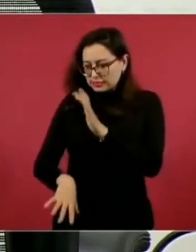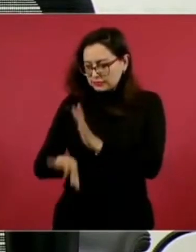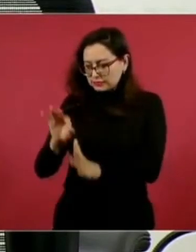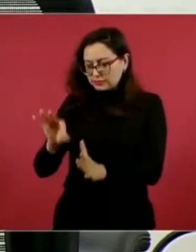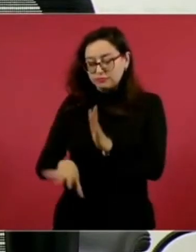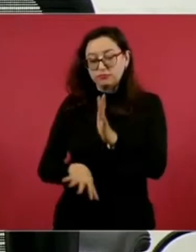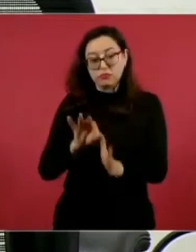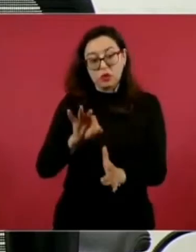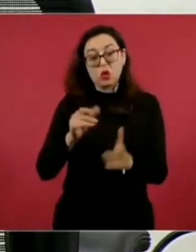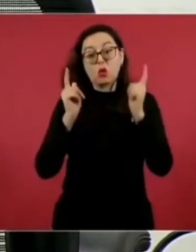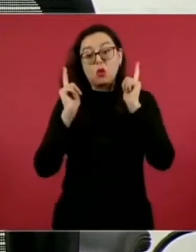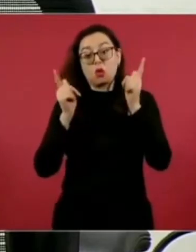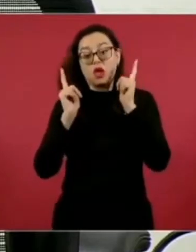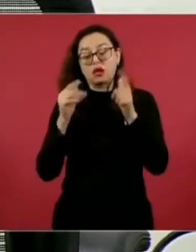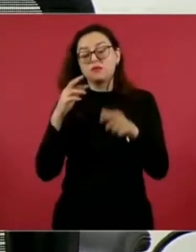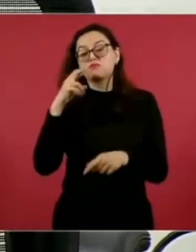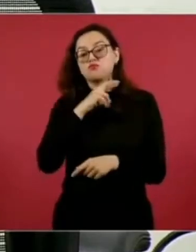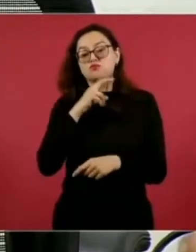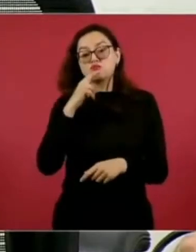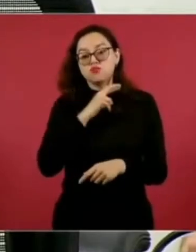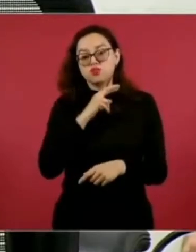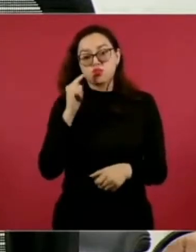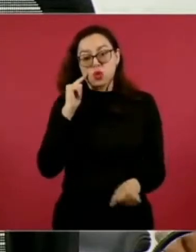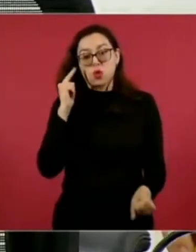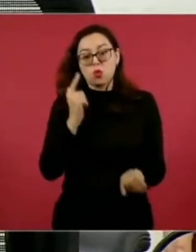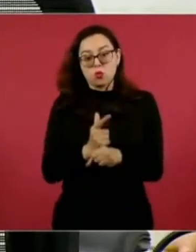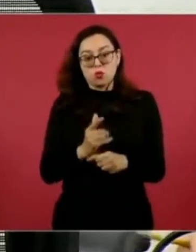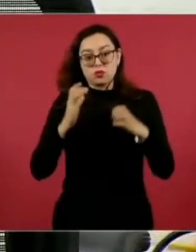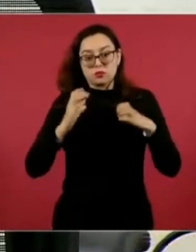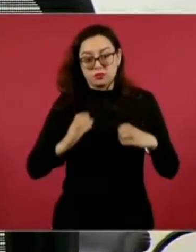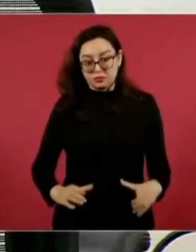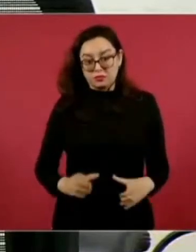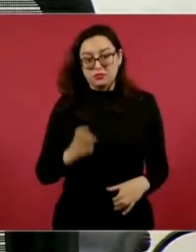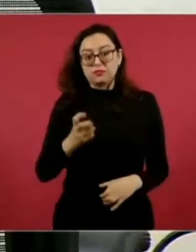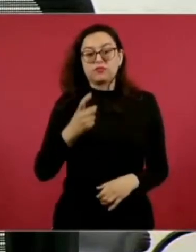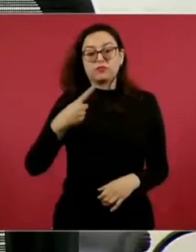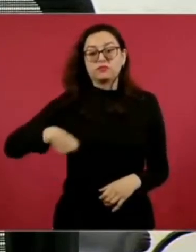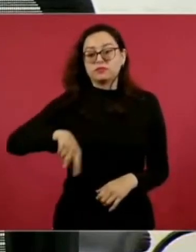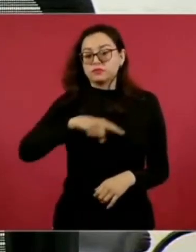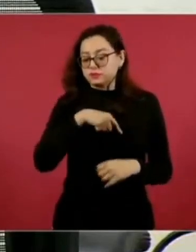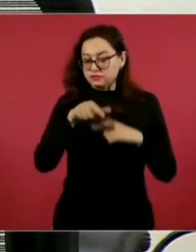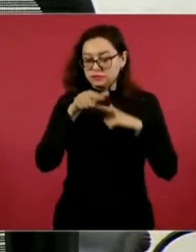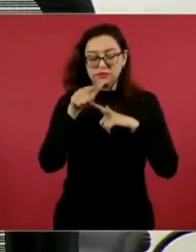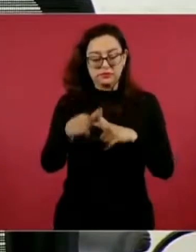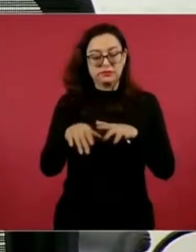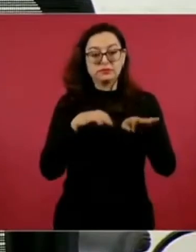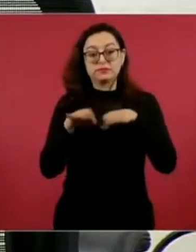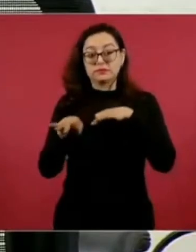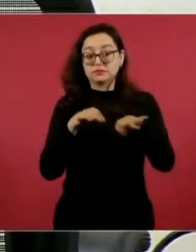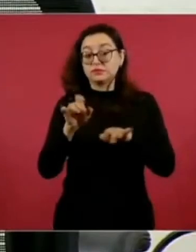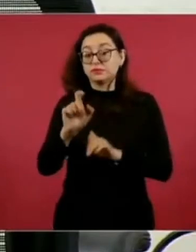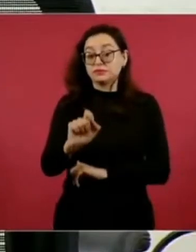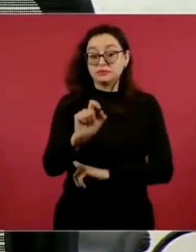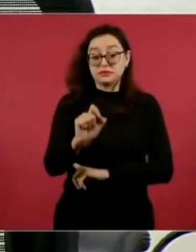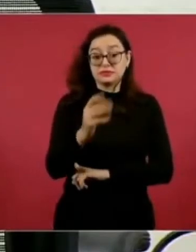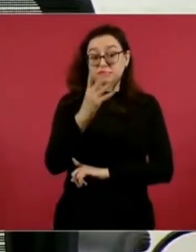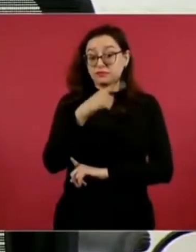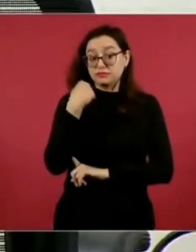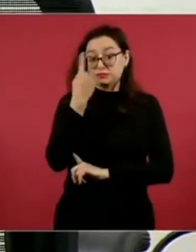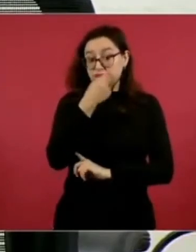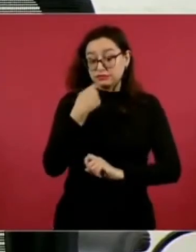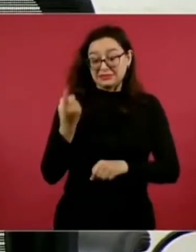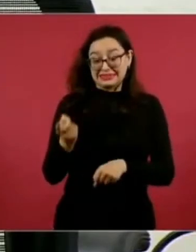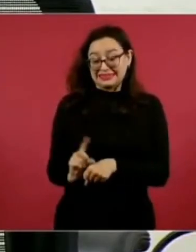podamos llegar. Aquí lo importante es que vamos a continuar trabajando. Se trabaja 24 horas del día, los siete días de la semana.